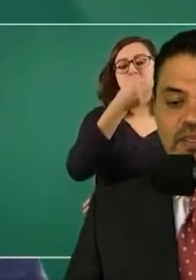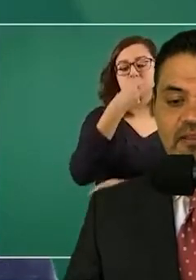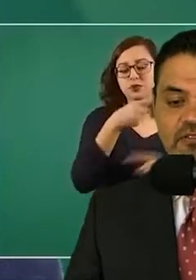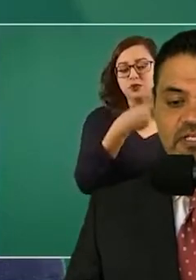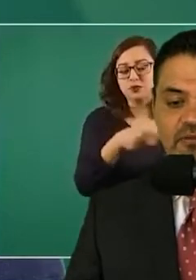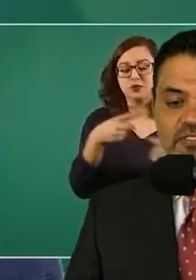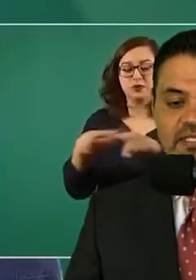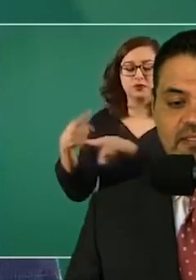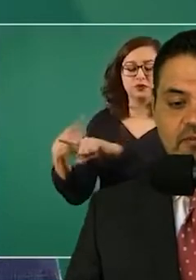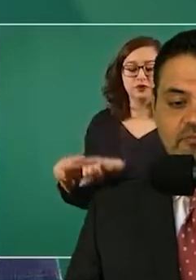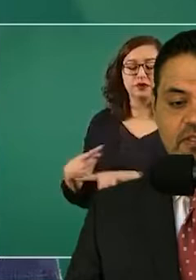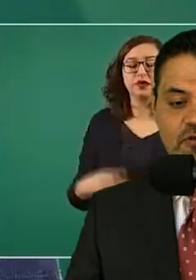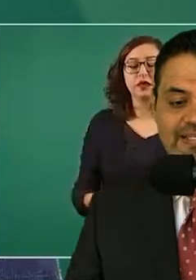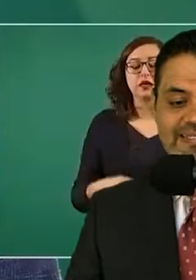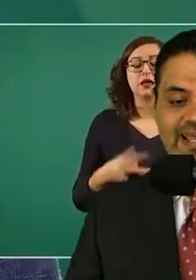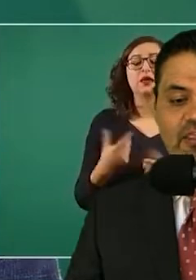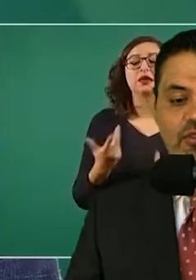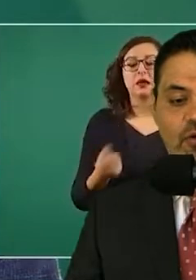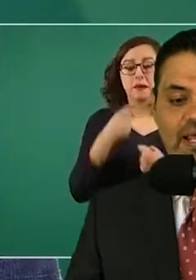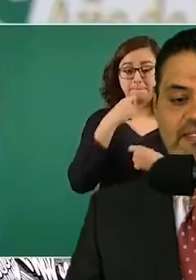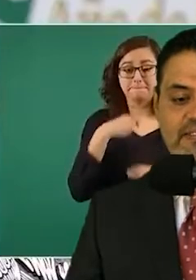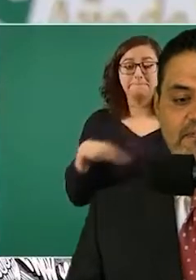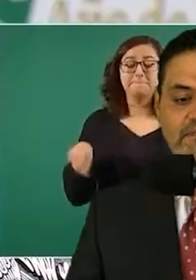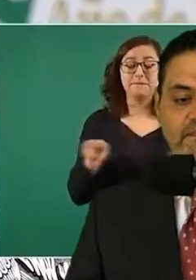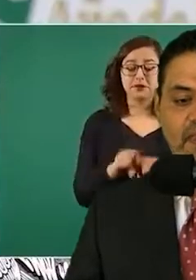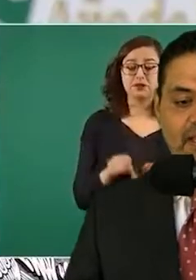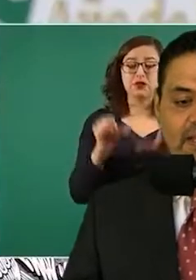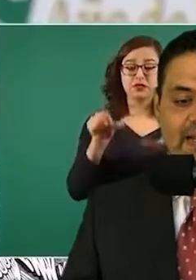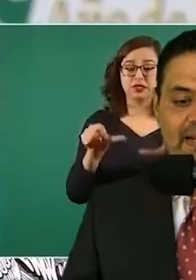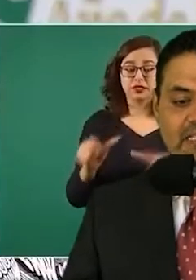2.262 millones de dólares.